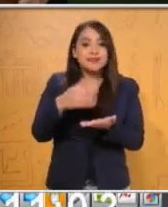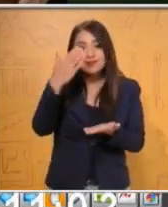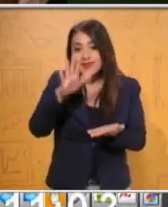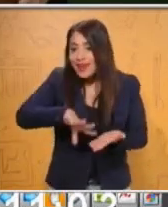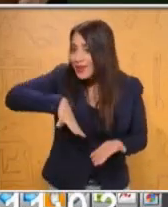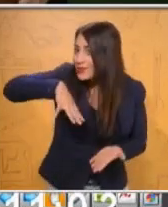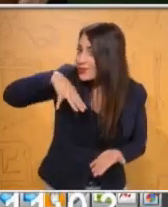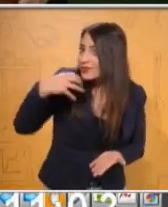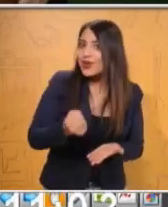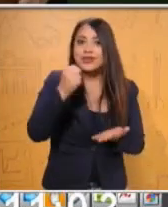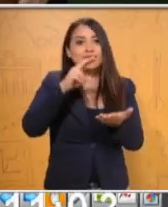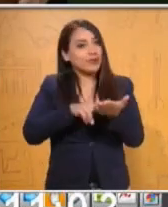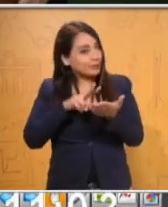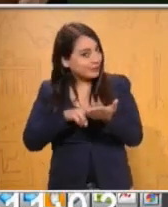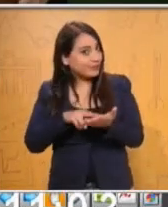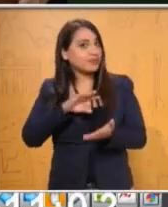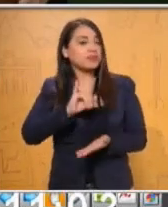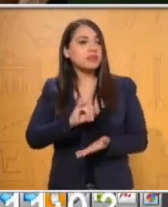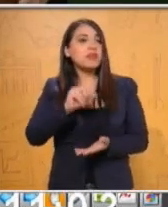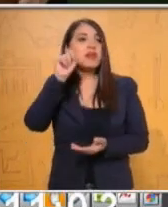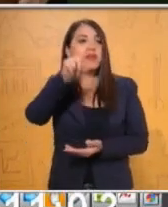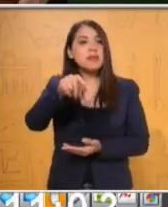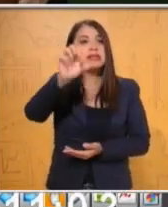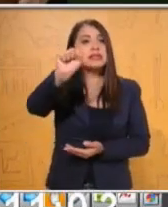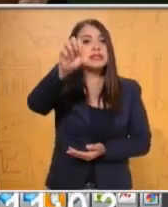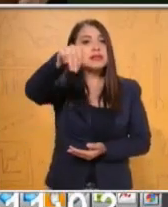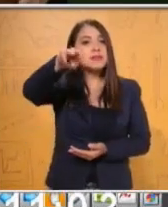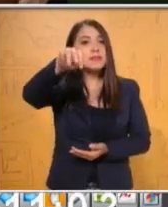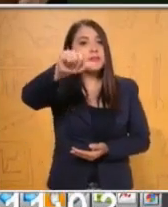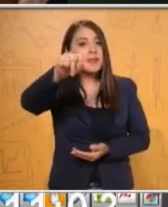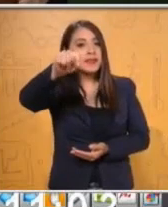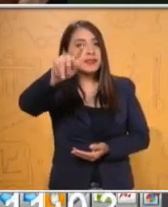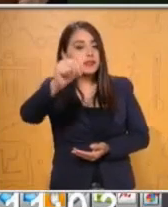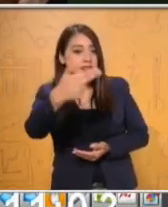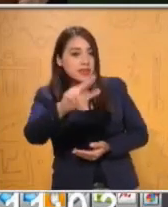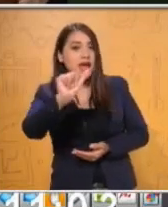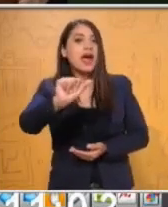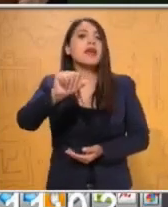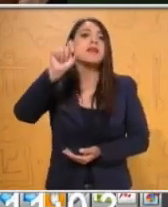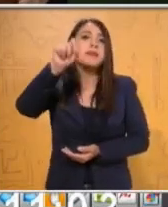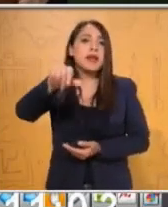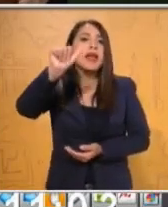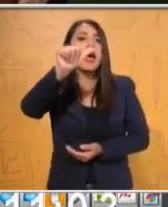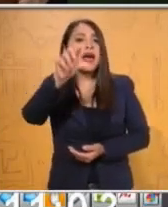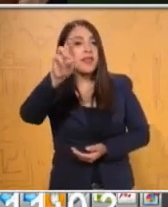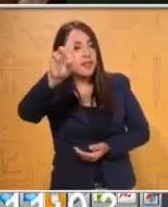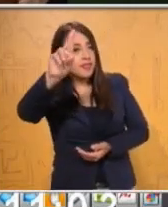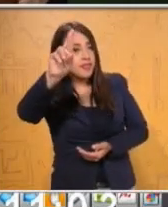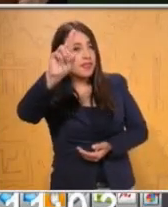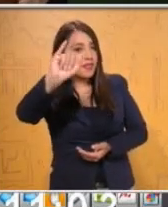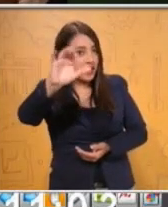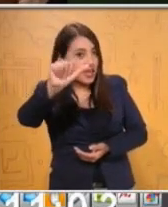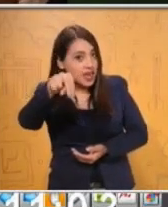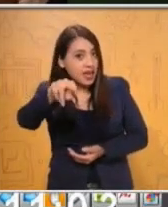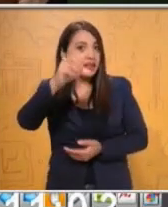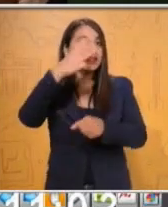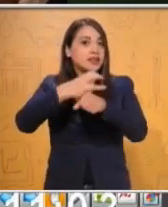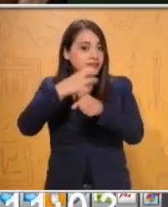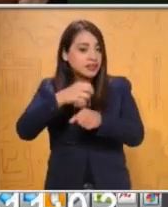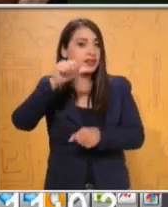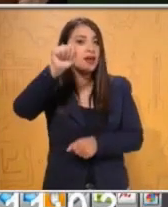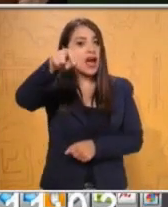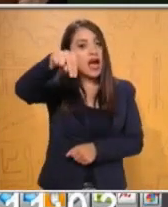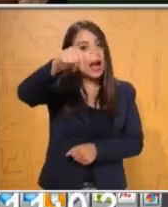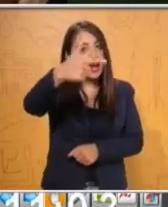Samantha Lara Ramírez de la primaria Buenaventura Tijerina, Adrián de Tercero, Andrea Martínez de Cuarto, Ángel